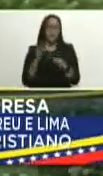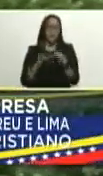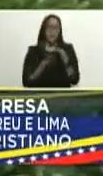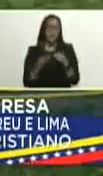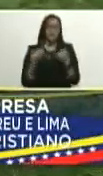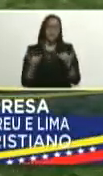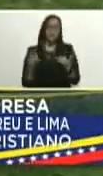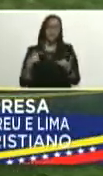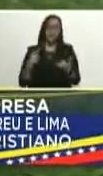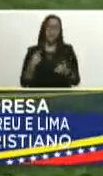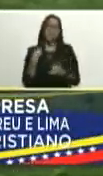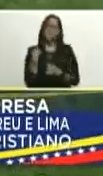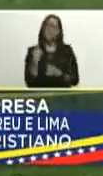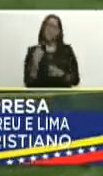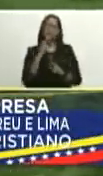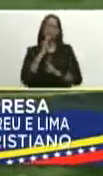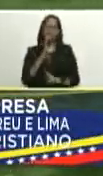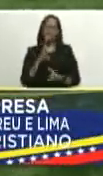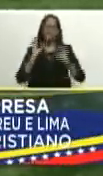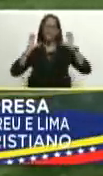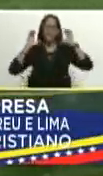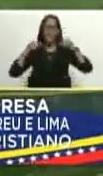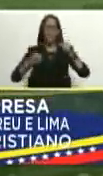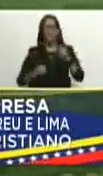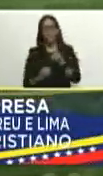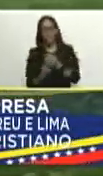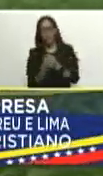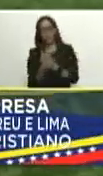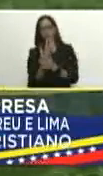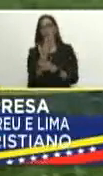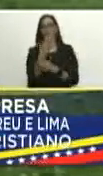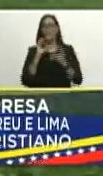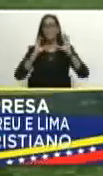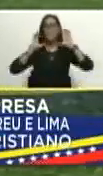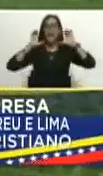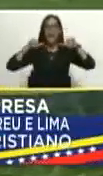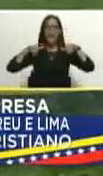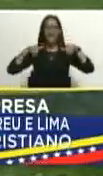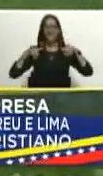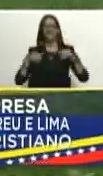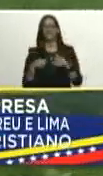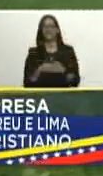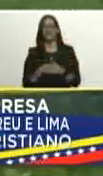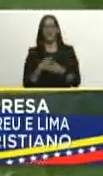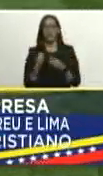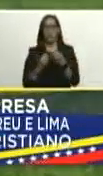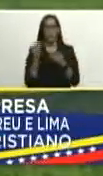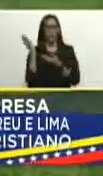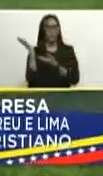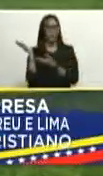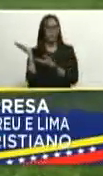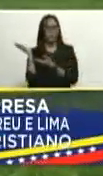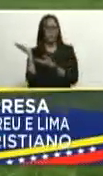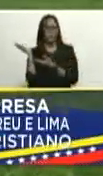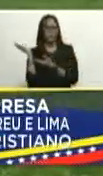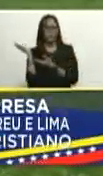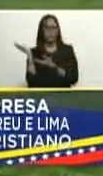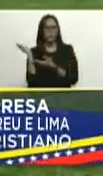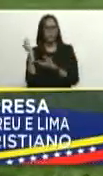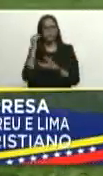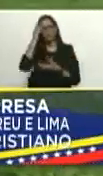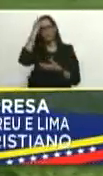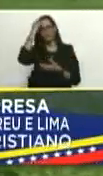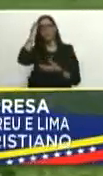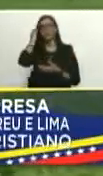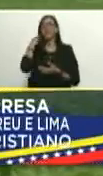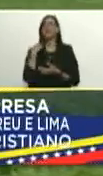estamos teniendo los primeros resultados tenemos maíces en plena floración maíces en vegetativo 10 como es este caso y estamos